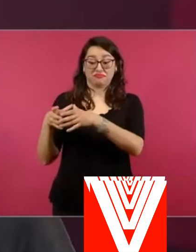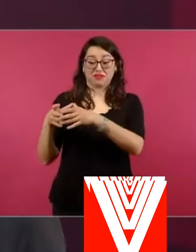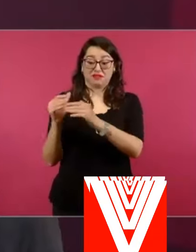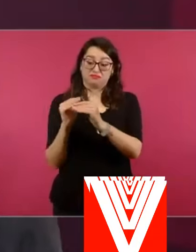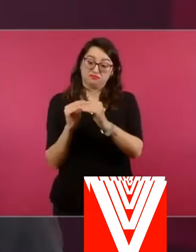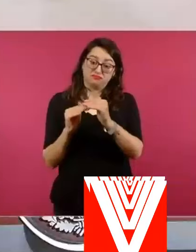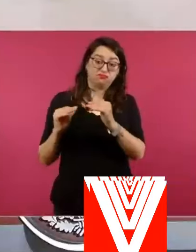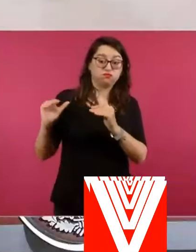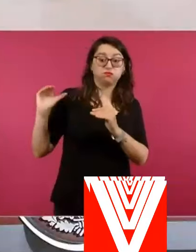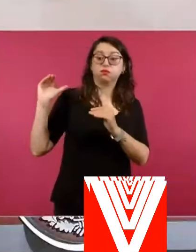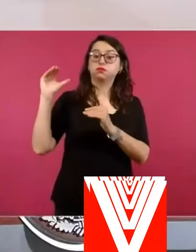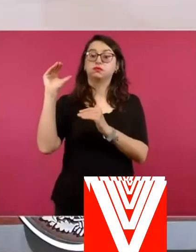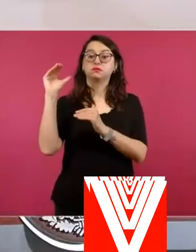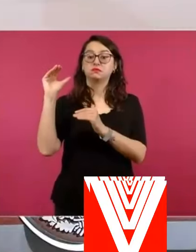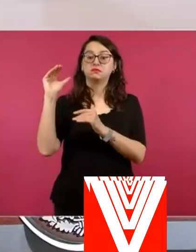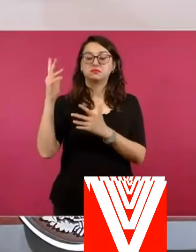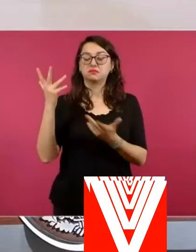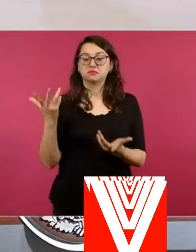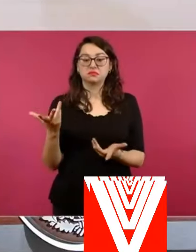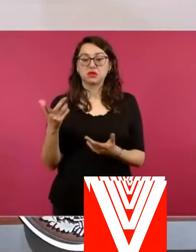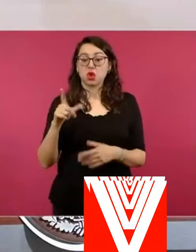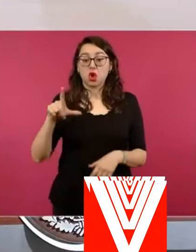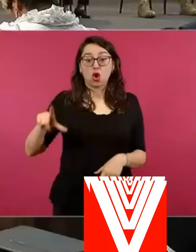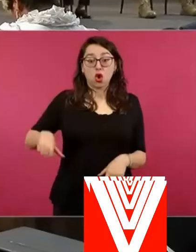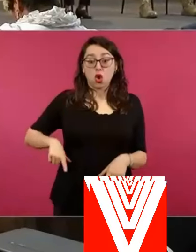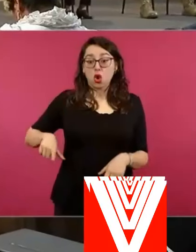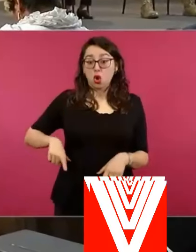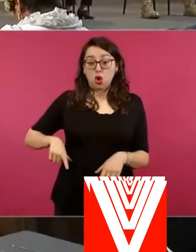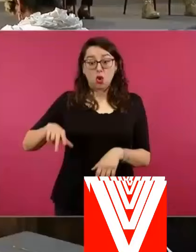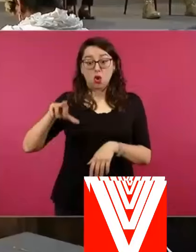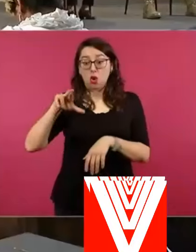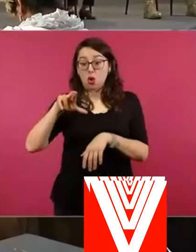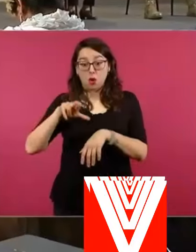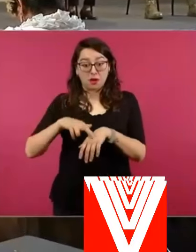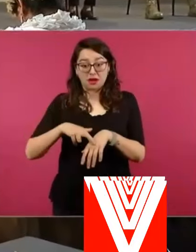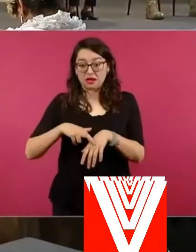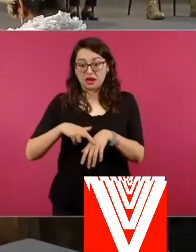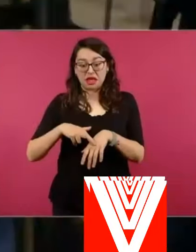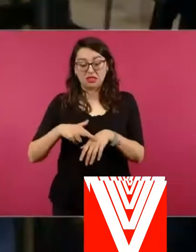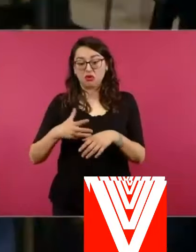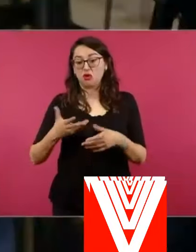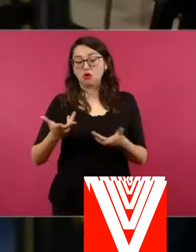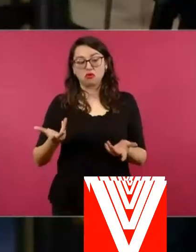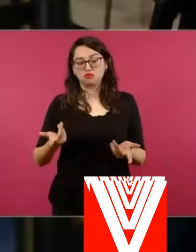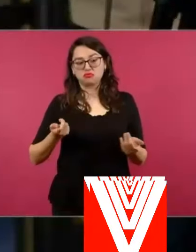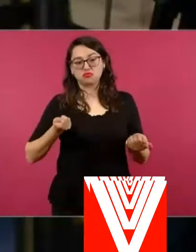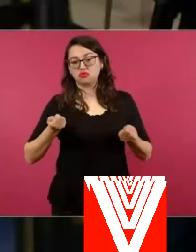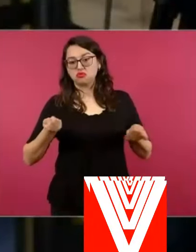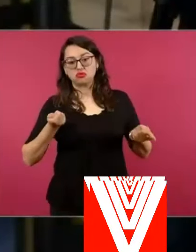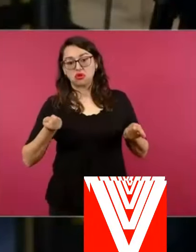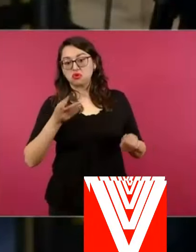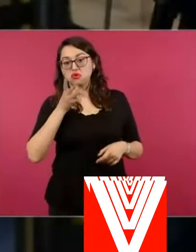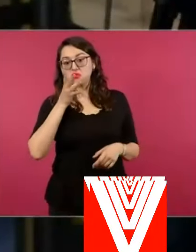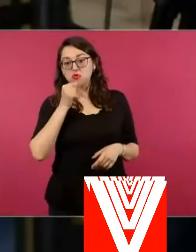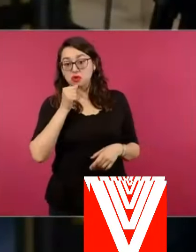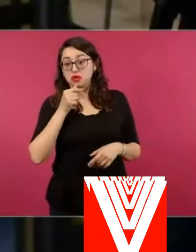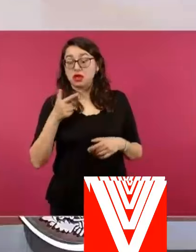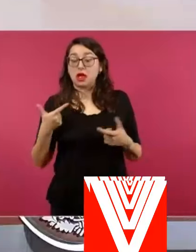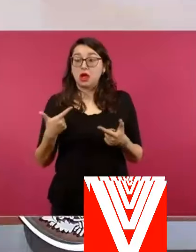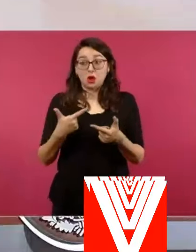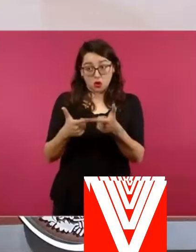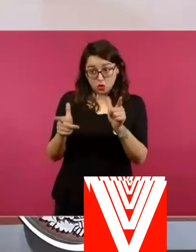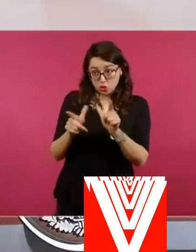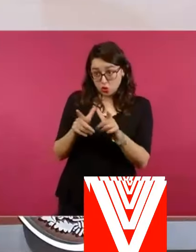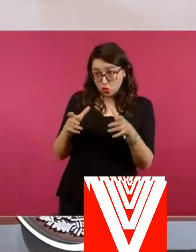que el propio gobernador. ¿Es el lupo que manda es un lupo criminal o un lupo político? No sé,